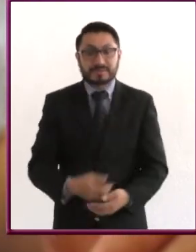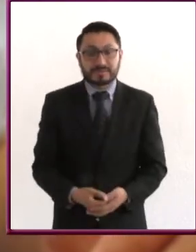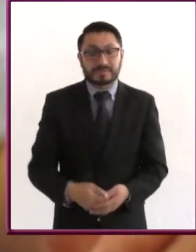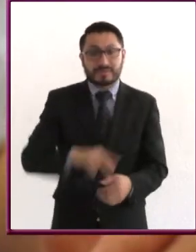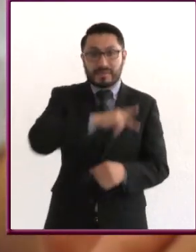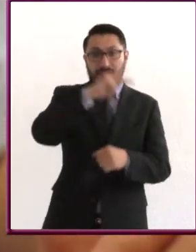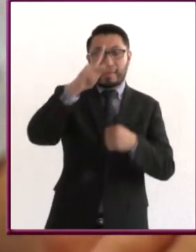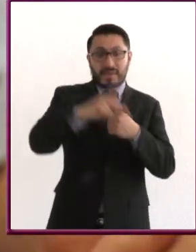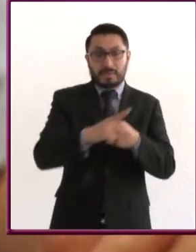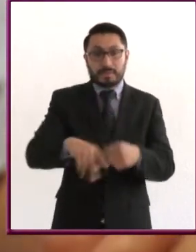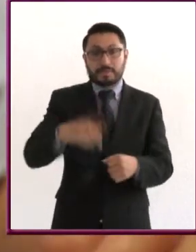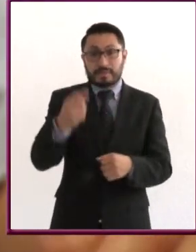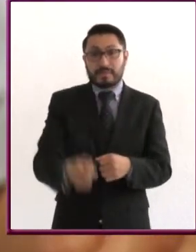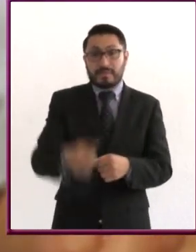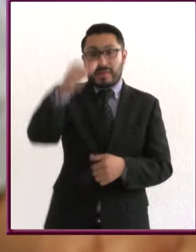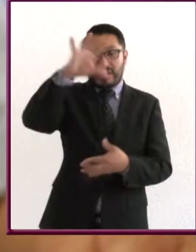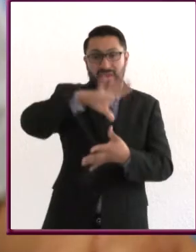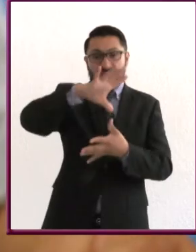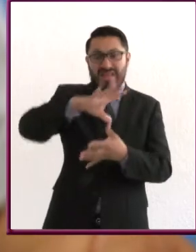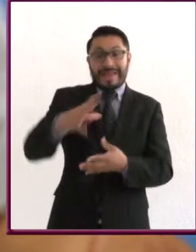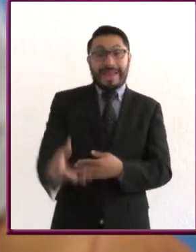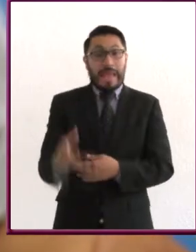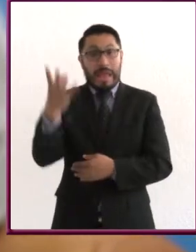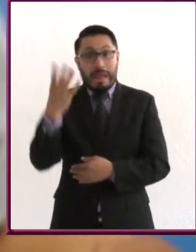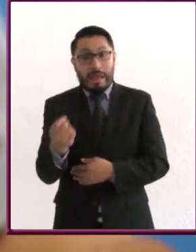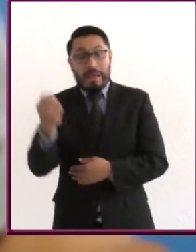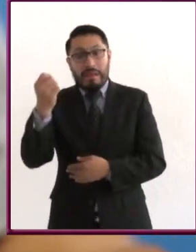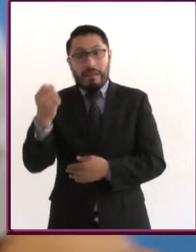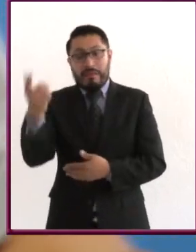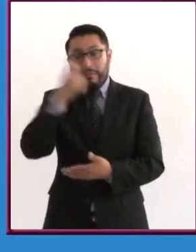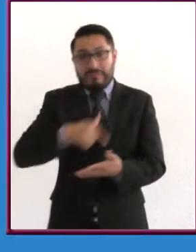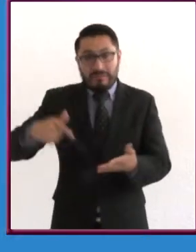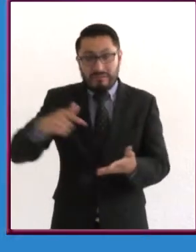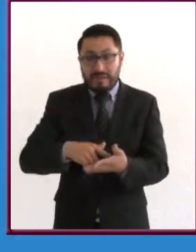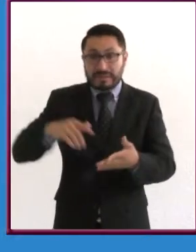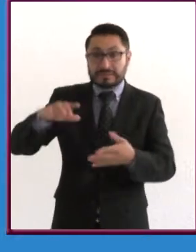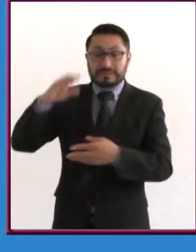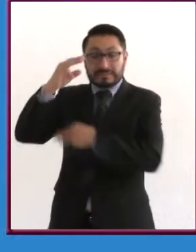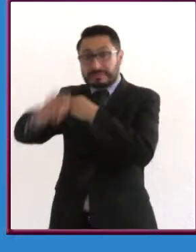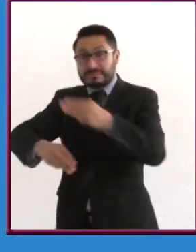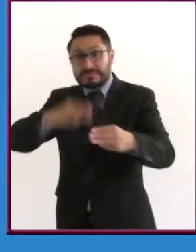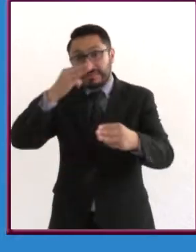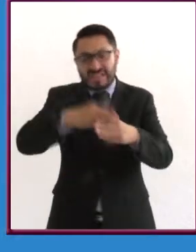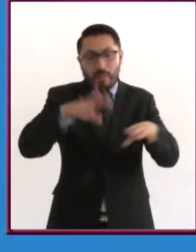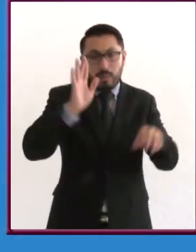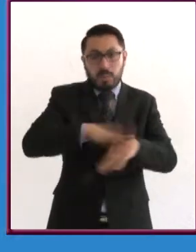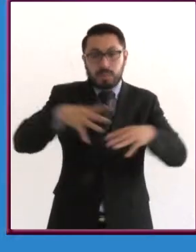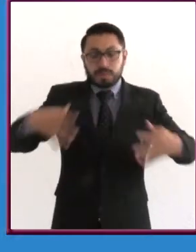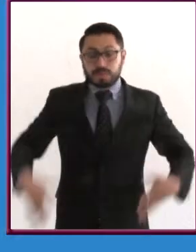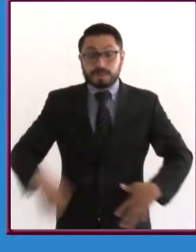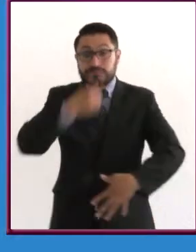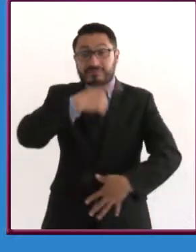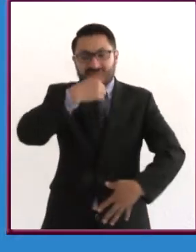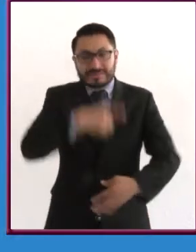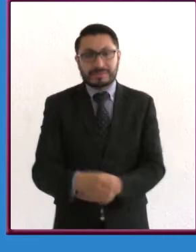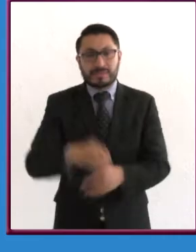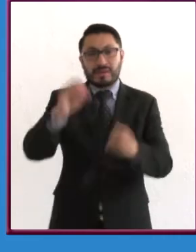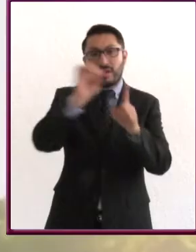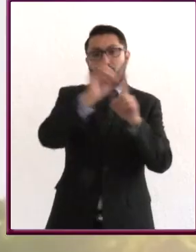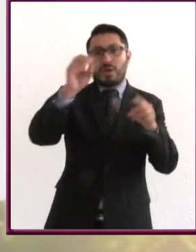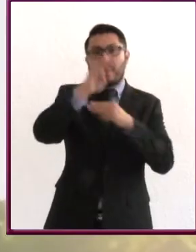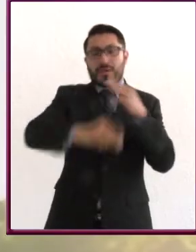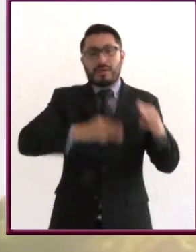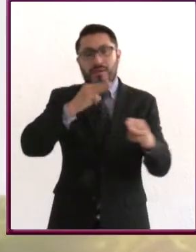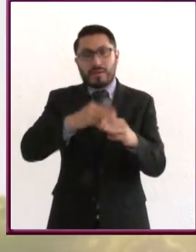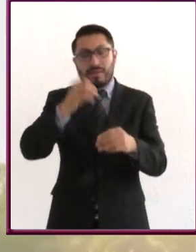América Latina y el noveno entre las naciones con más diabetes. En respuesta a esta situación, la Organización Mundial de la